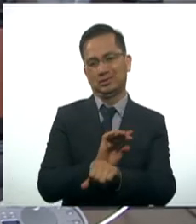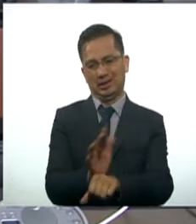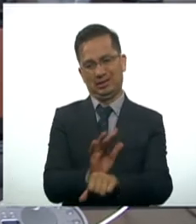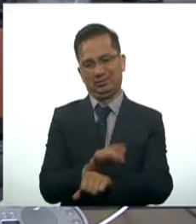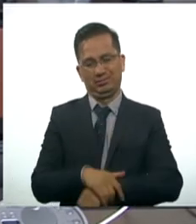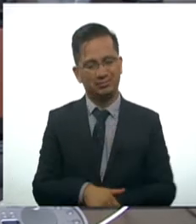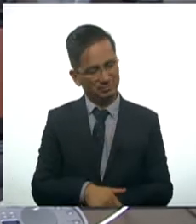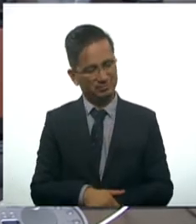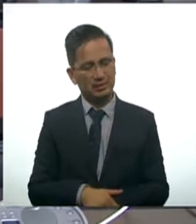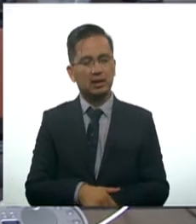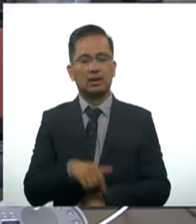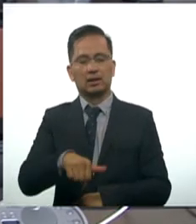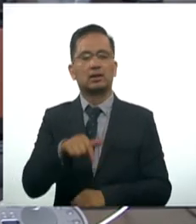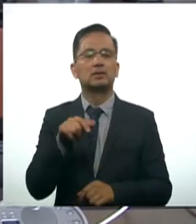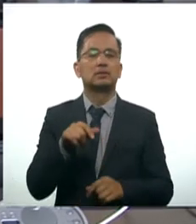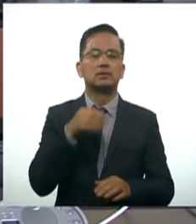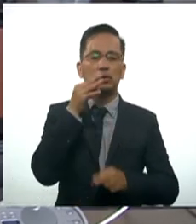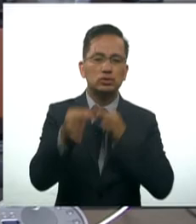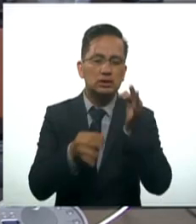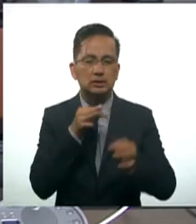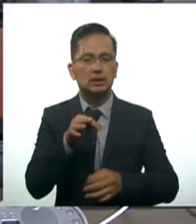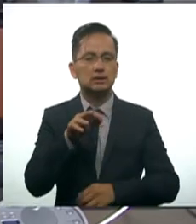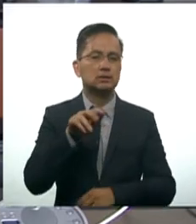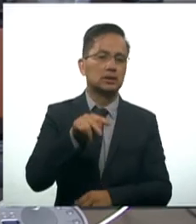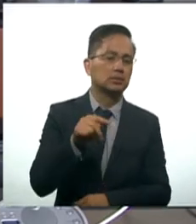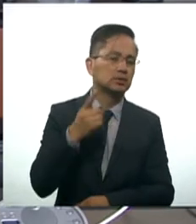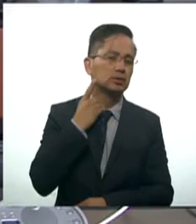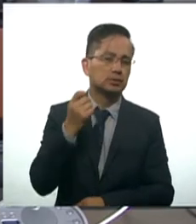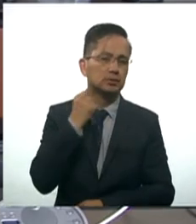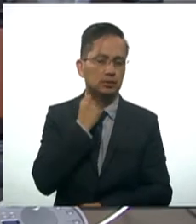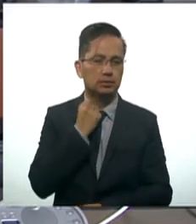imágenes de Francisco Fajardo y Carlos Negrete, informó Araceli Velásquez.